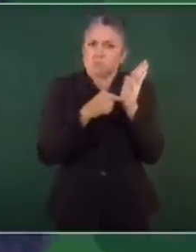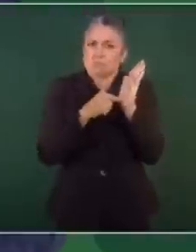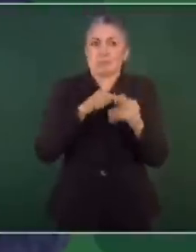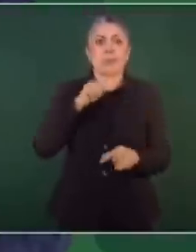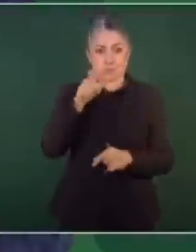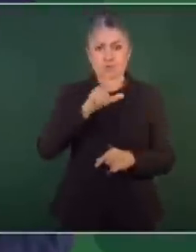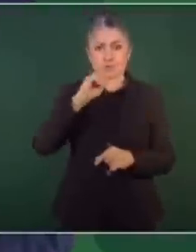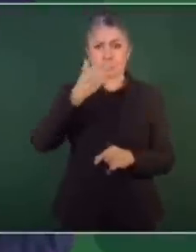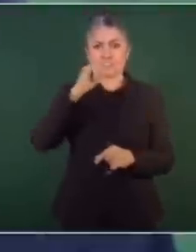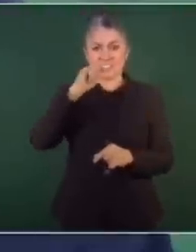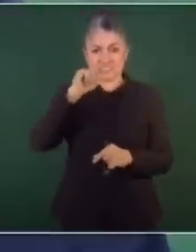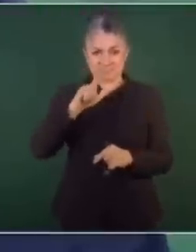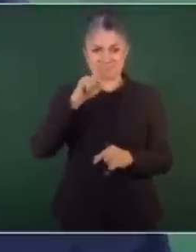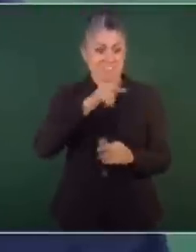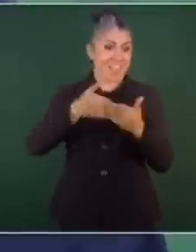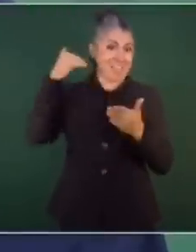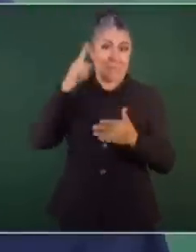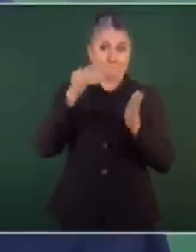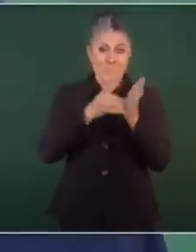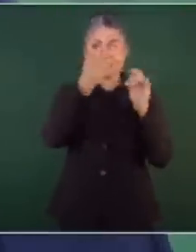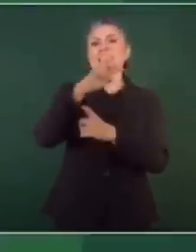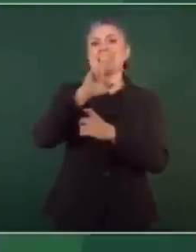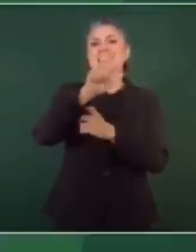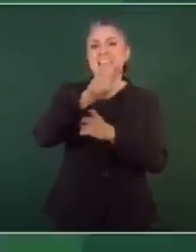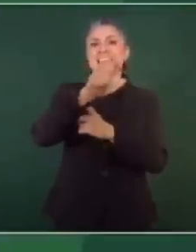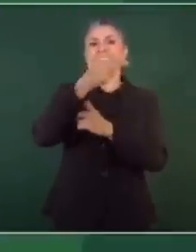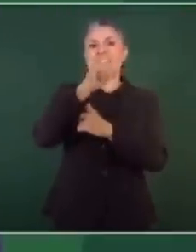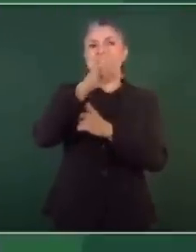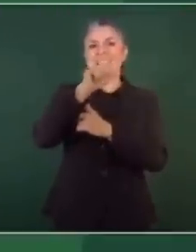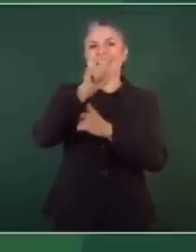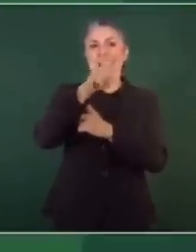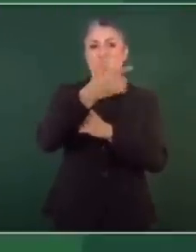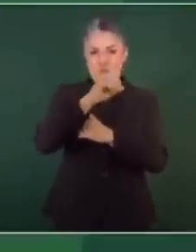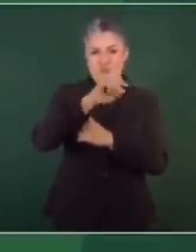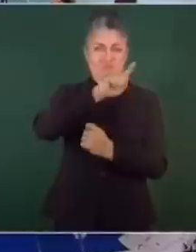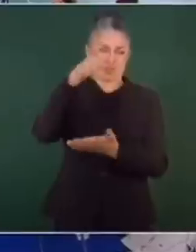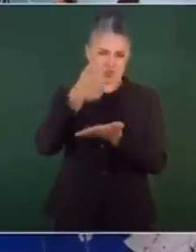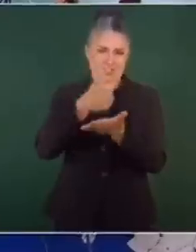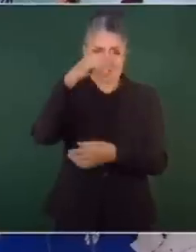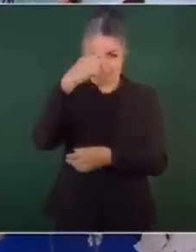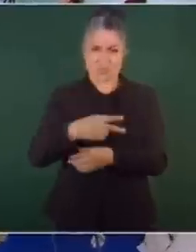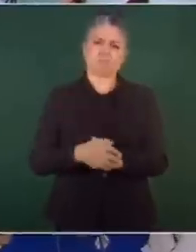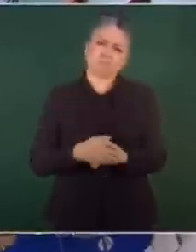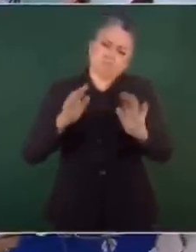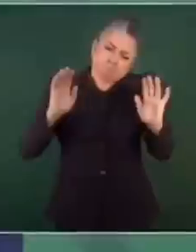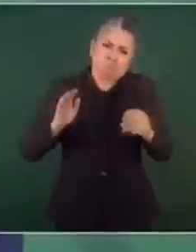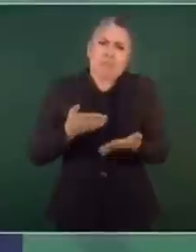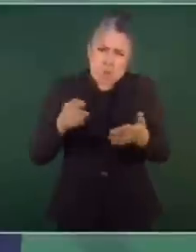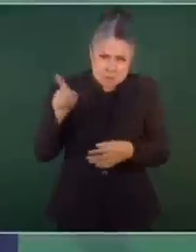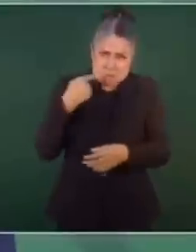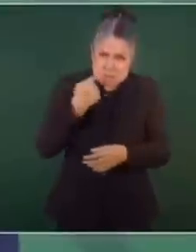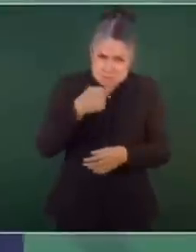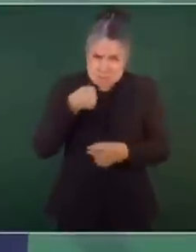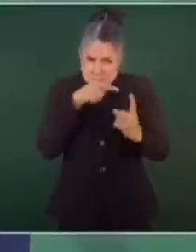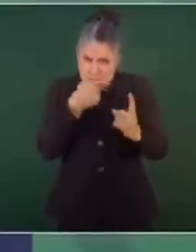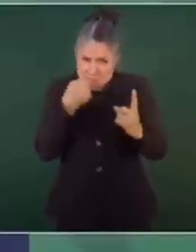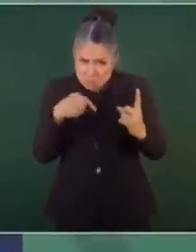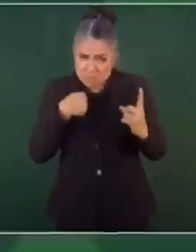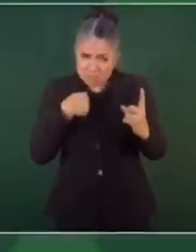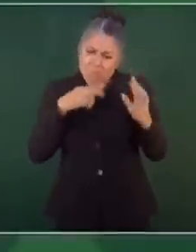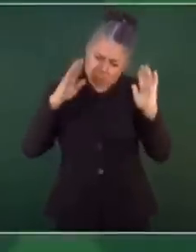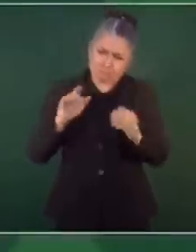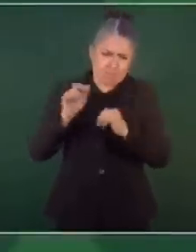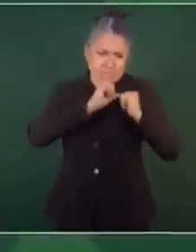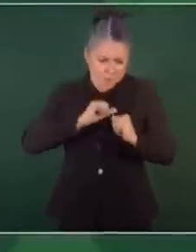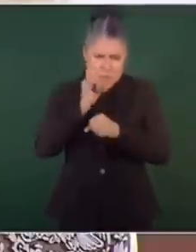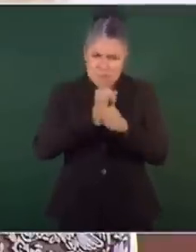contratos en nueve años por mil 500 millones de pesos. Pero bueno, ahora que me demanda que la autoridad investigue, pero de una vez les mando a decir de que